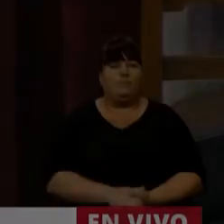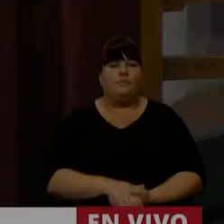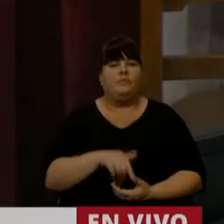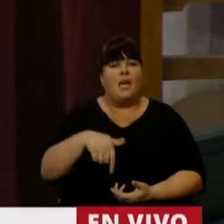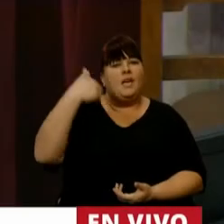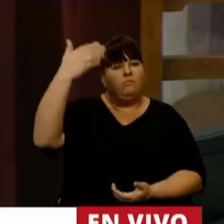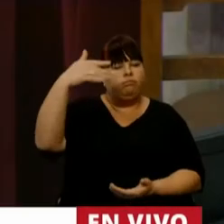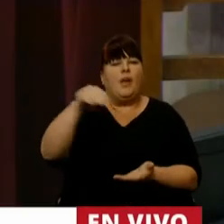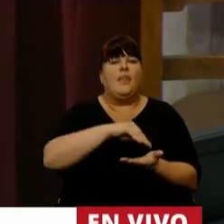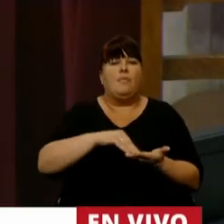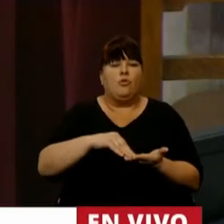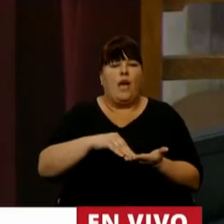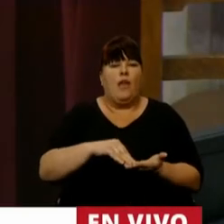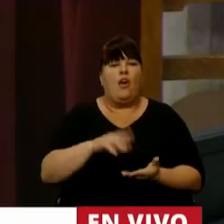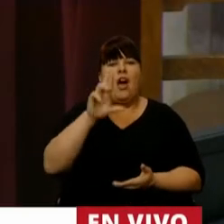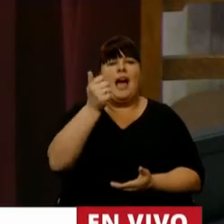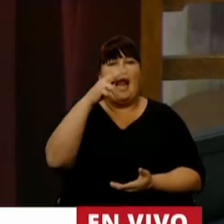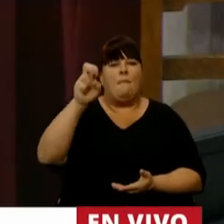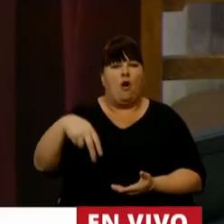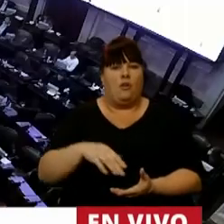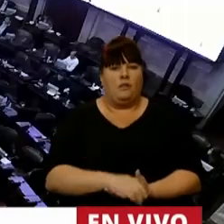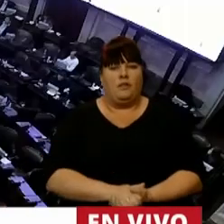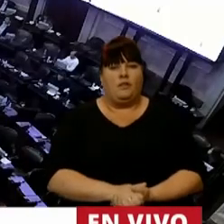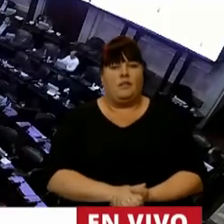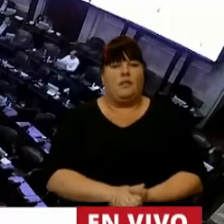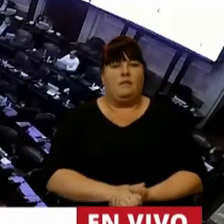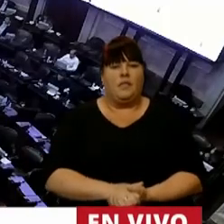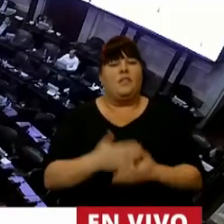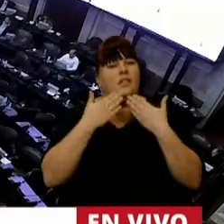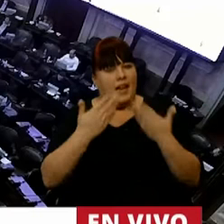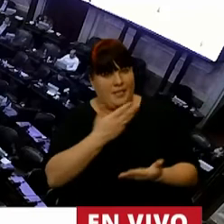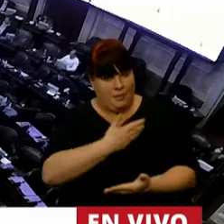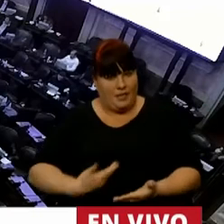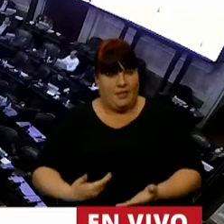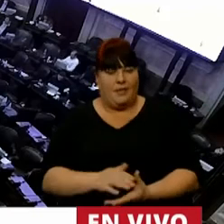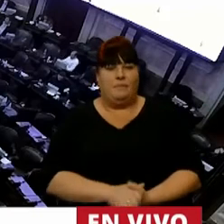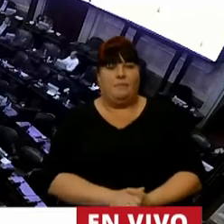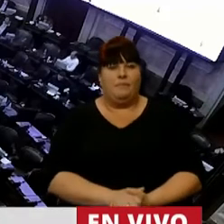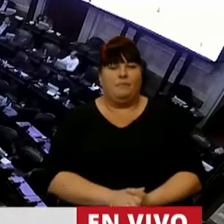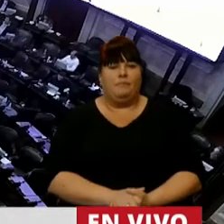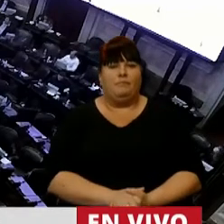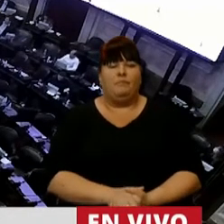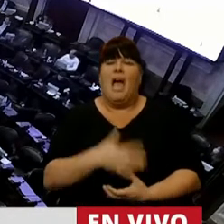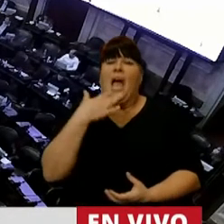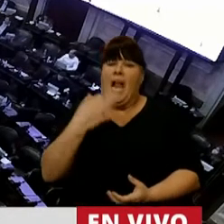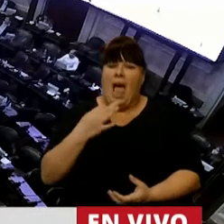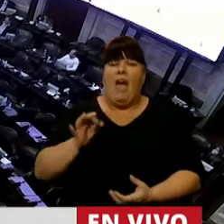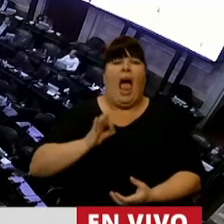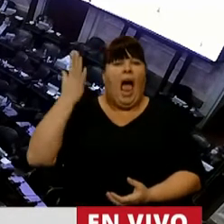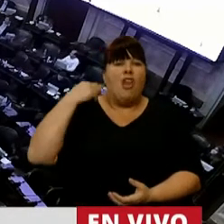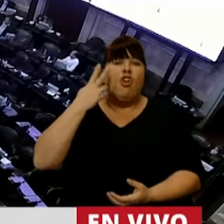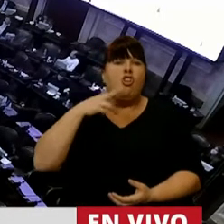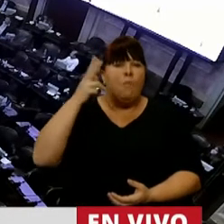En uso de la palabra el diputado José Luis Ramón. Gracias, Presidente. Bueno, la verdad que desde el año